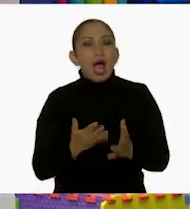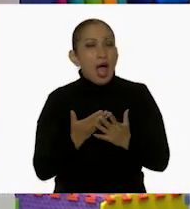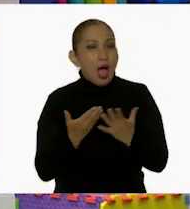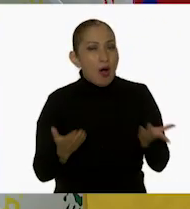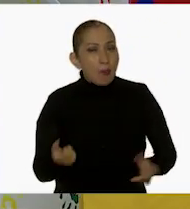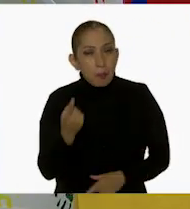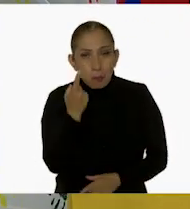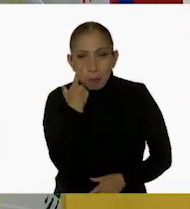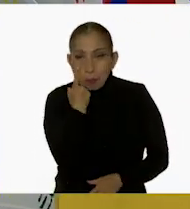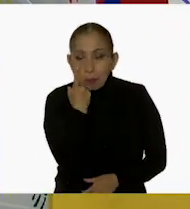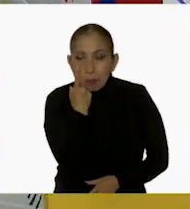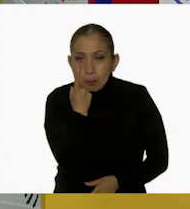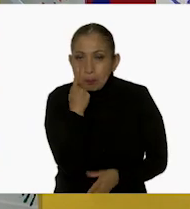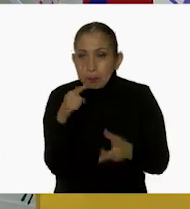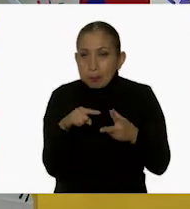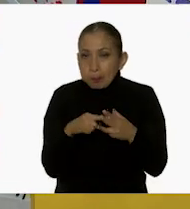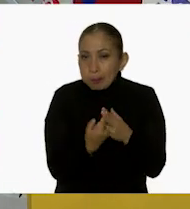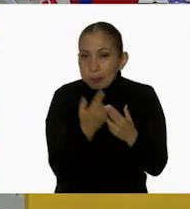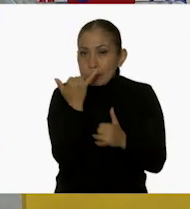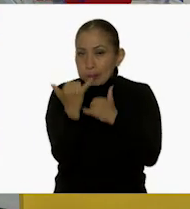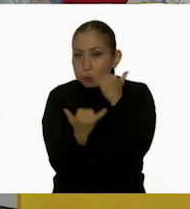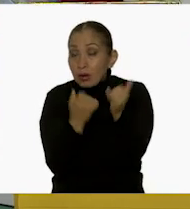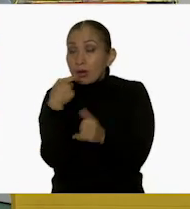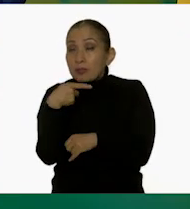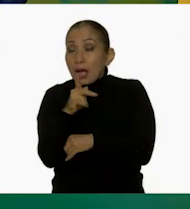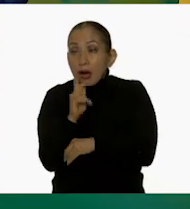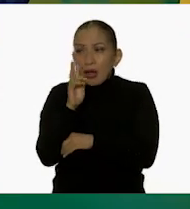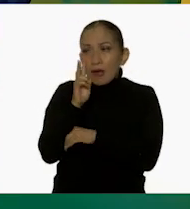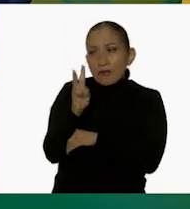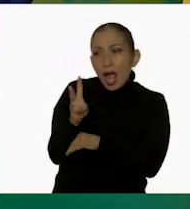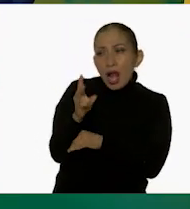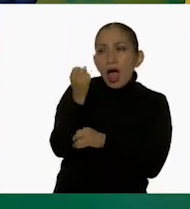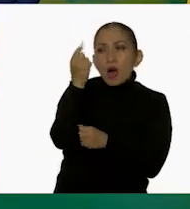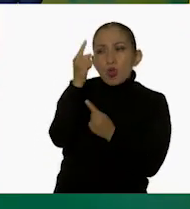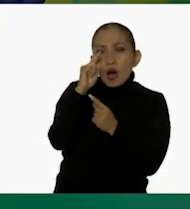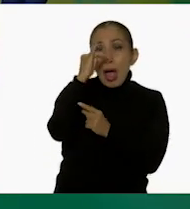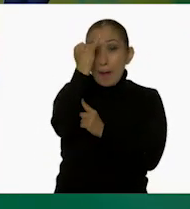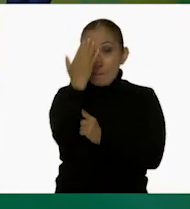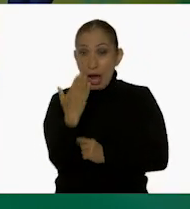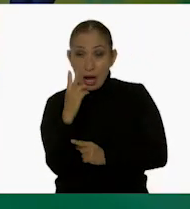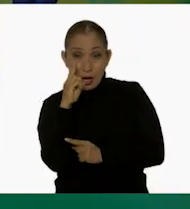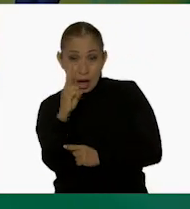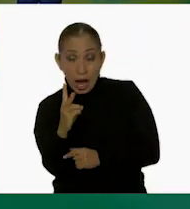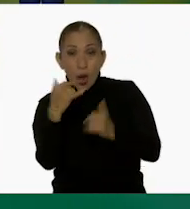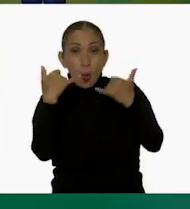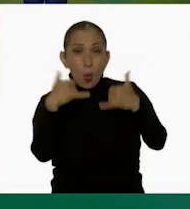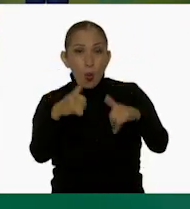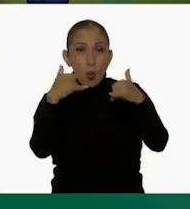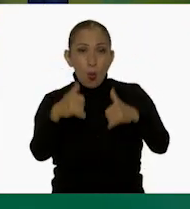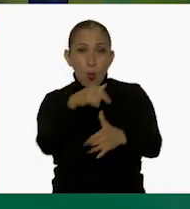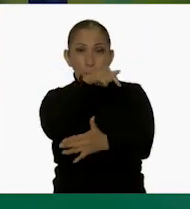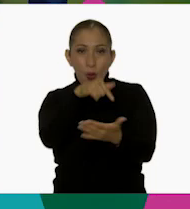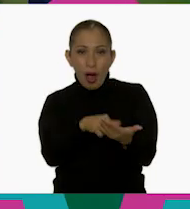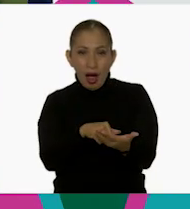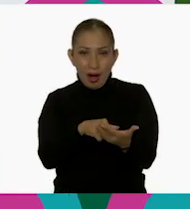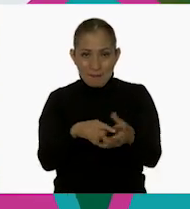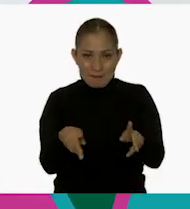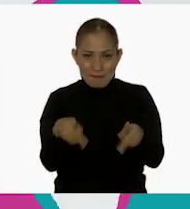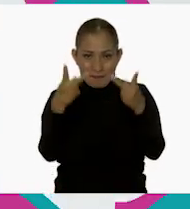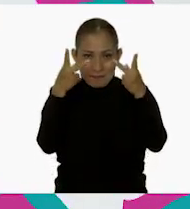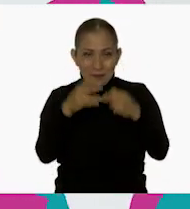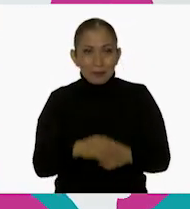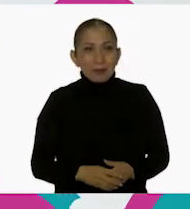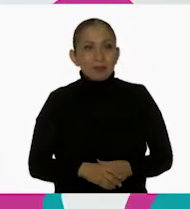a empezar a jugar, pero tenemos que ver algunas imágenes de la juguetería. A ver, vamos a parece si las vemos?